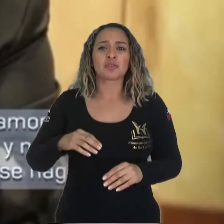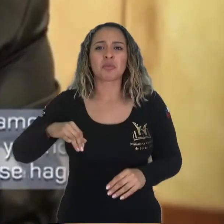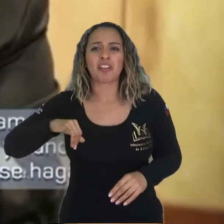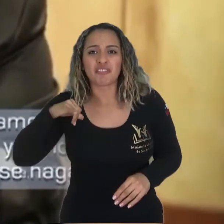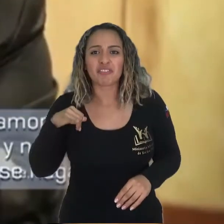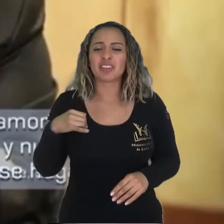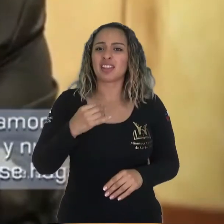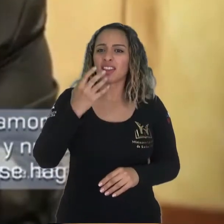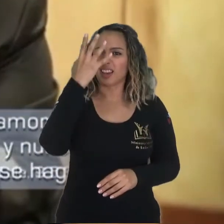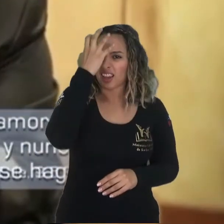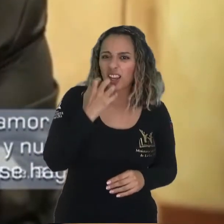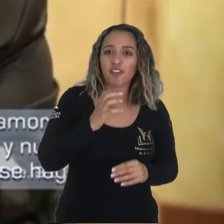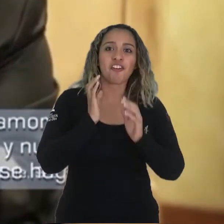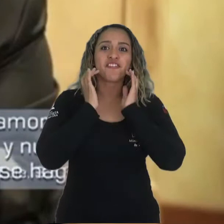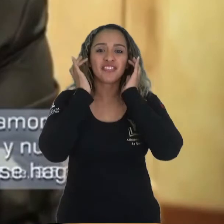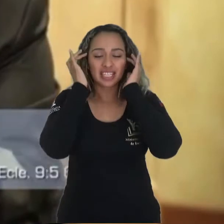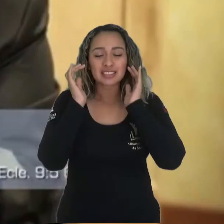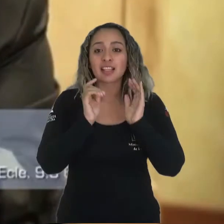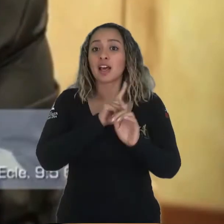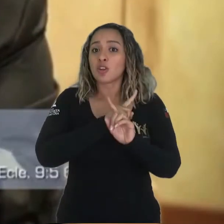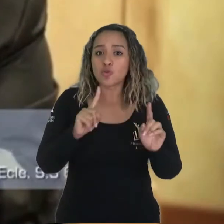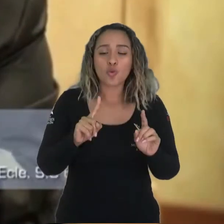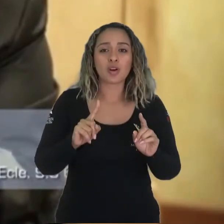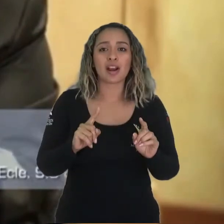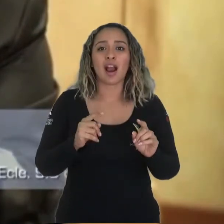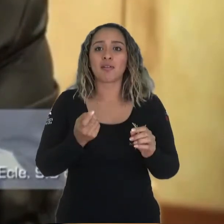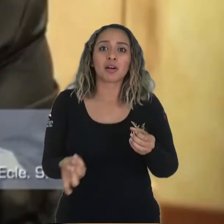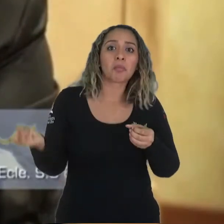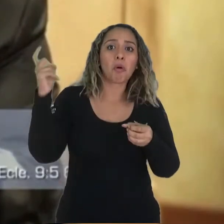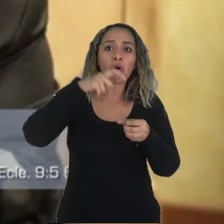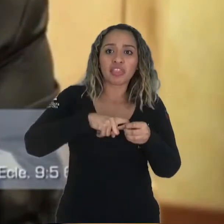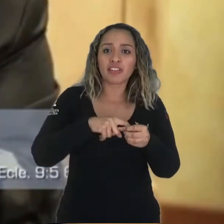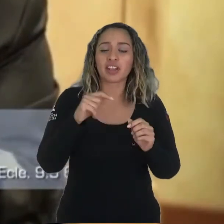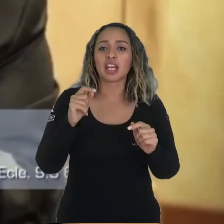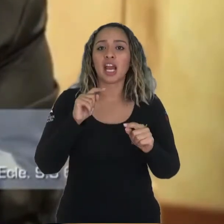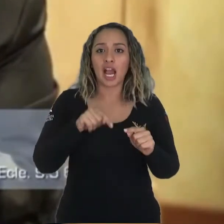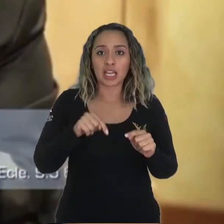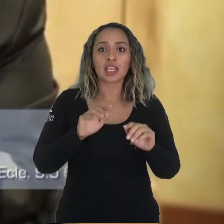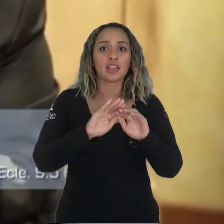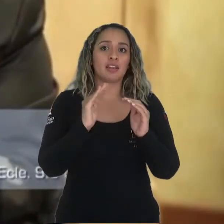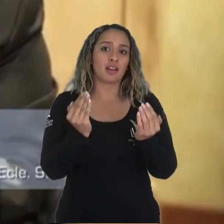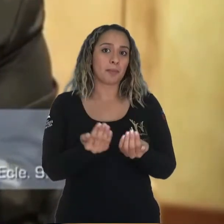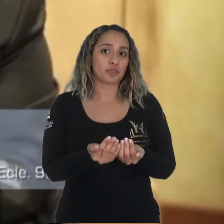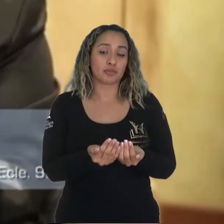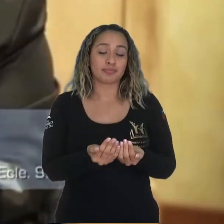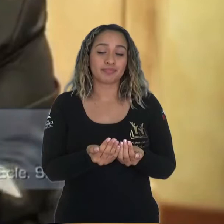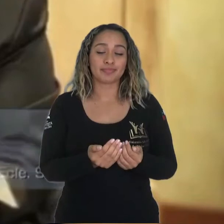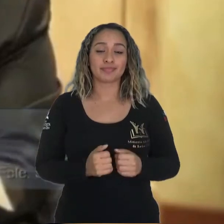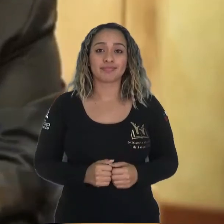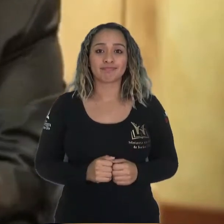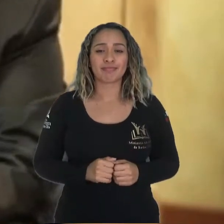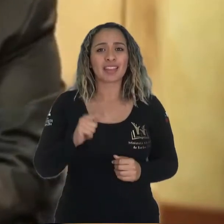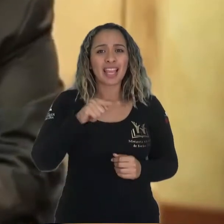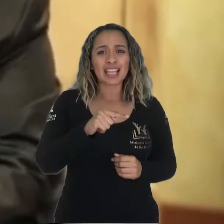y su envidia fenecieron ya Y nunca más tendrán parte en todo lo que se hace debajo del sol